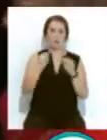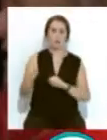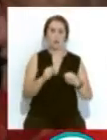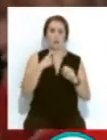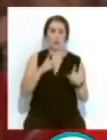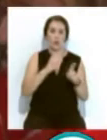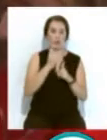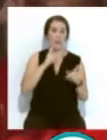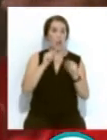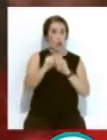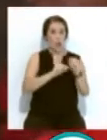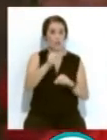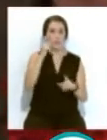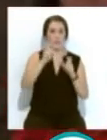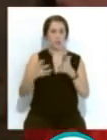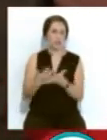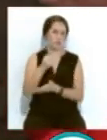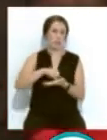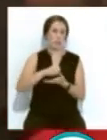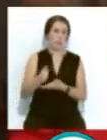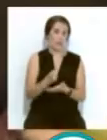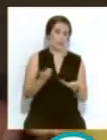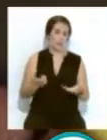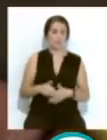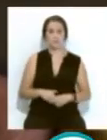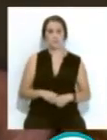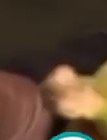contagio... ...a todas las personas de la ciudad que lo necesitan.